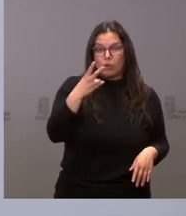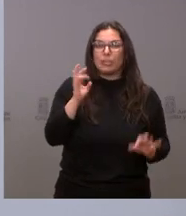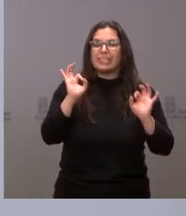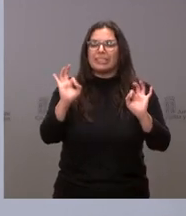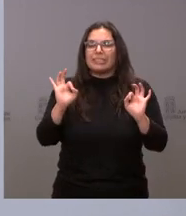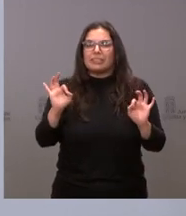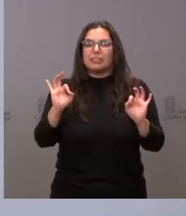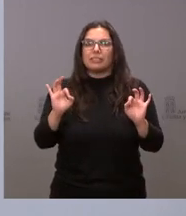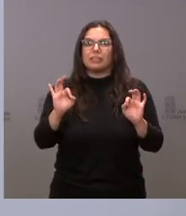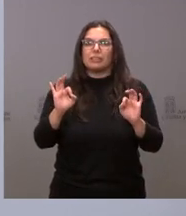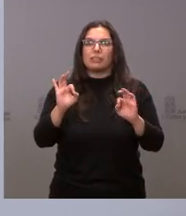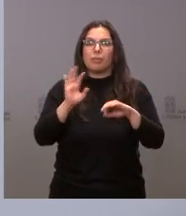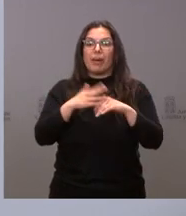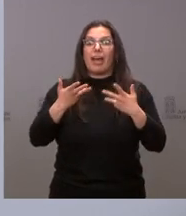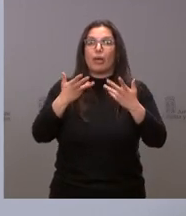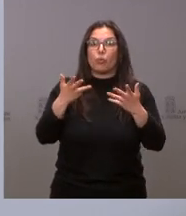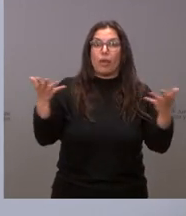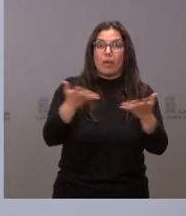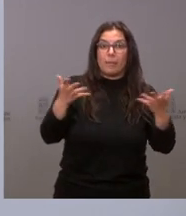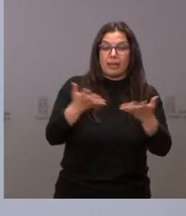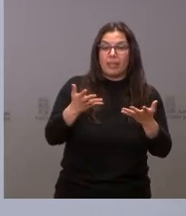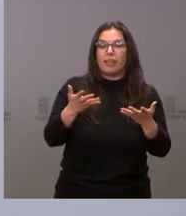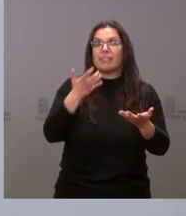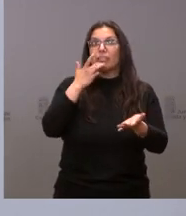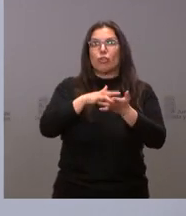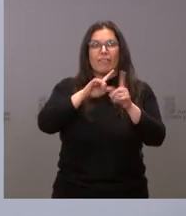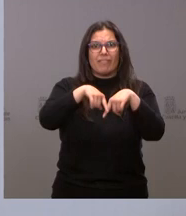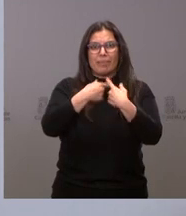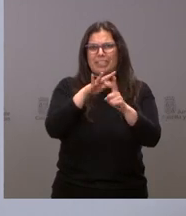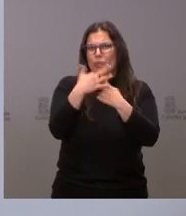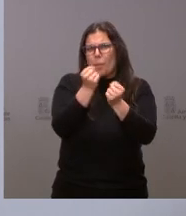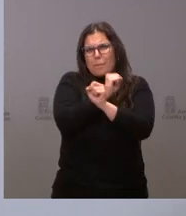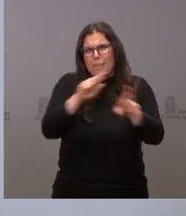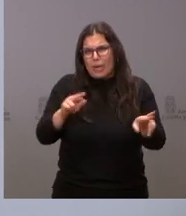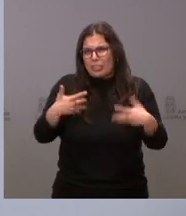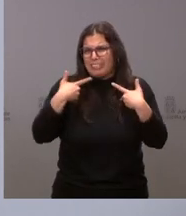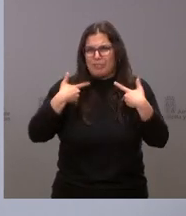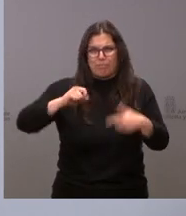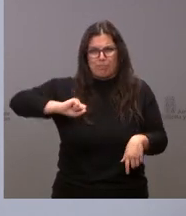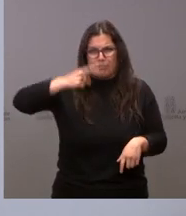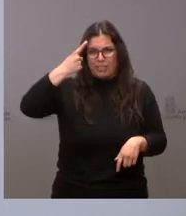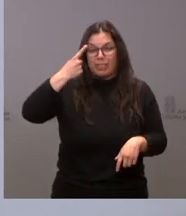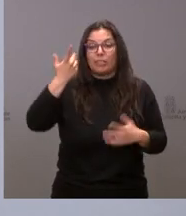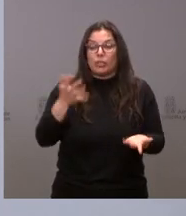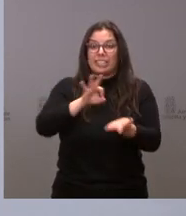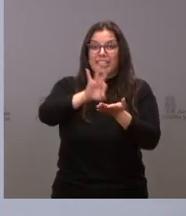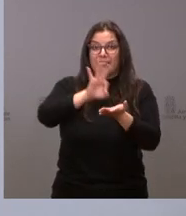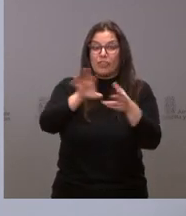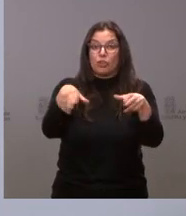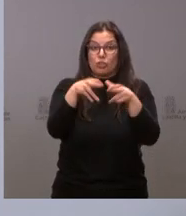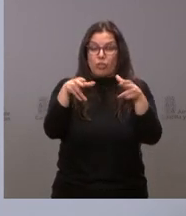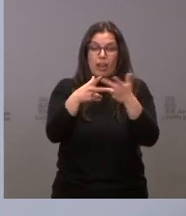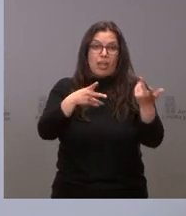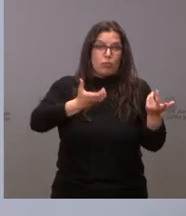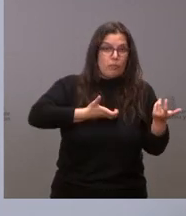destinados a las ayudas de emergencia a aquellas familias que peor lo están pasando en estos momentos. Los servicios sociales de las corporaciones